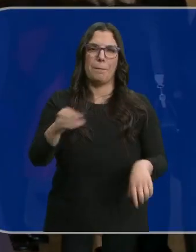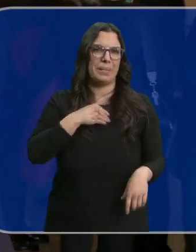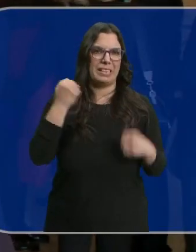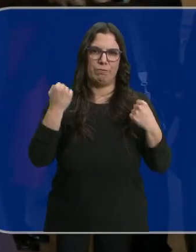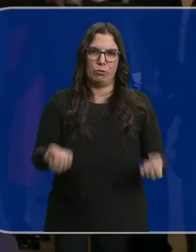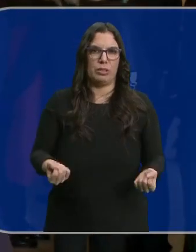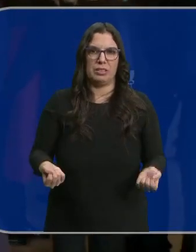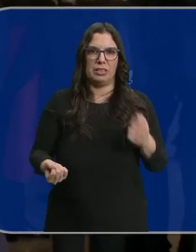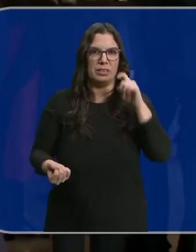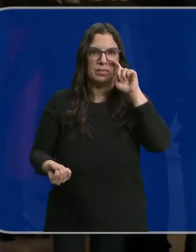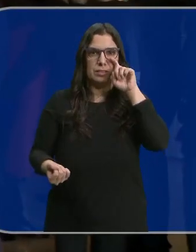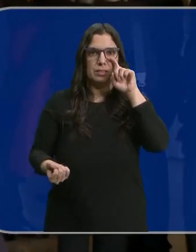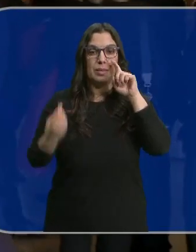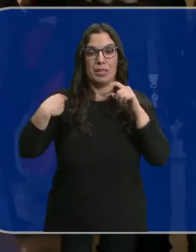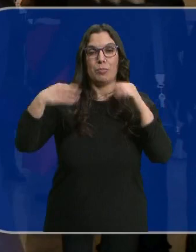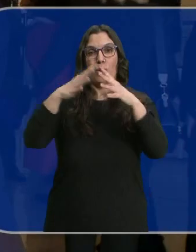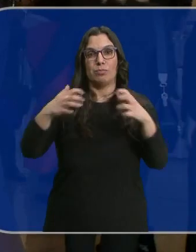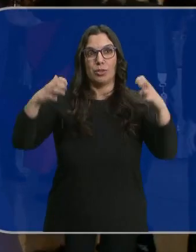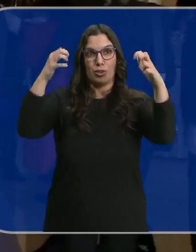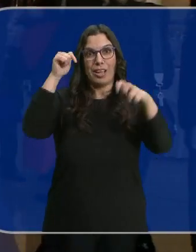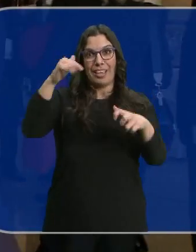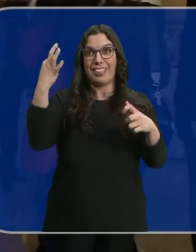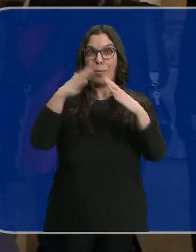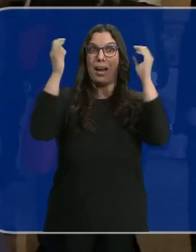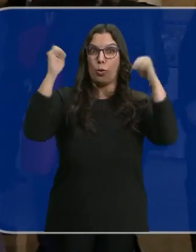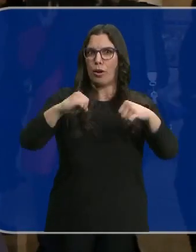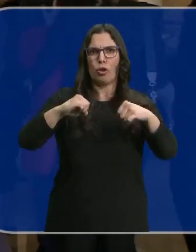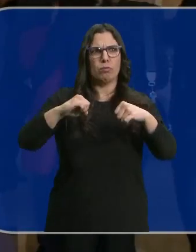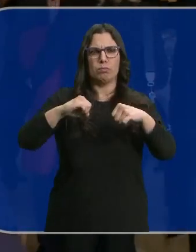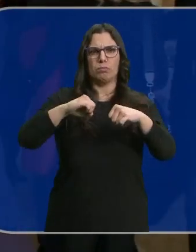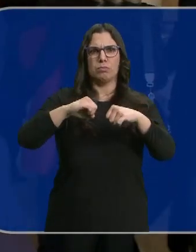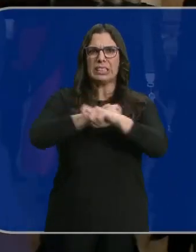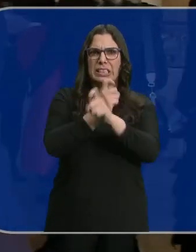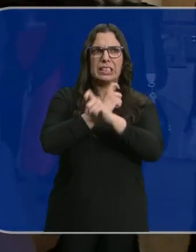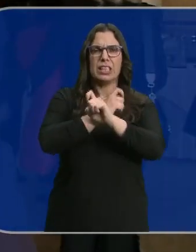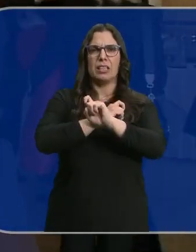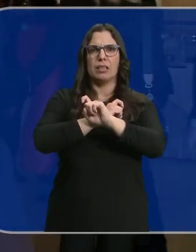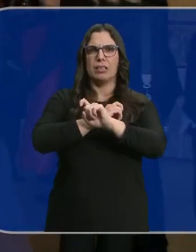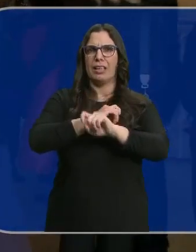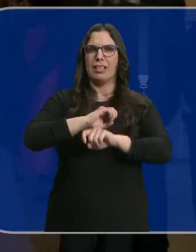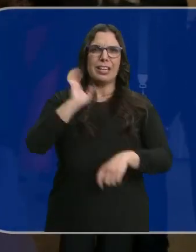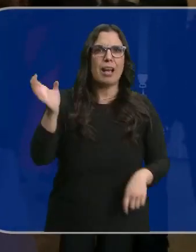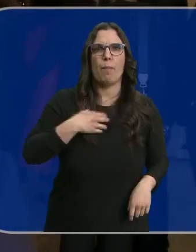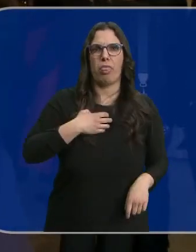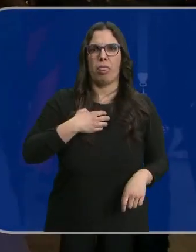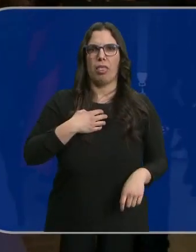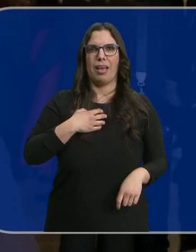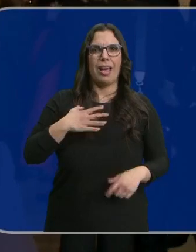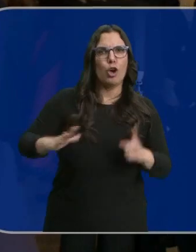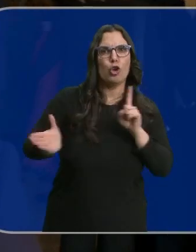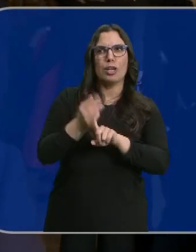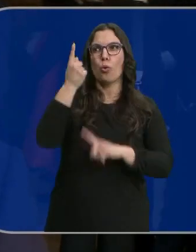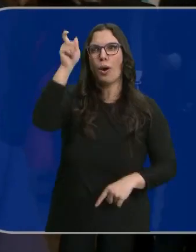que, como digo, en el sitio donde deberíamos ponernos de acuerdo no hayamos sido capaces de encontrar a alguien que